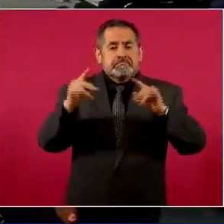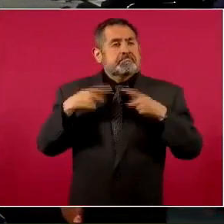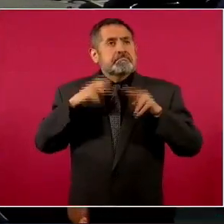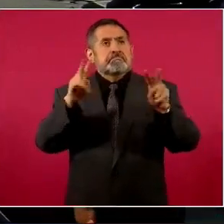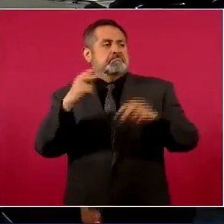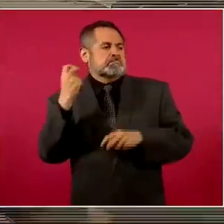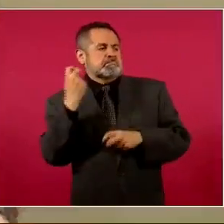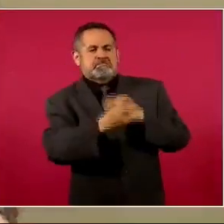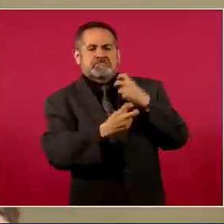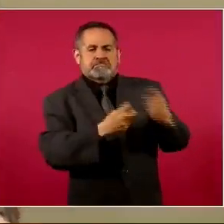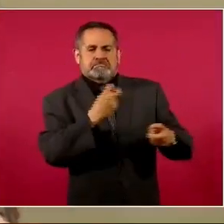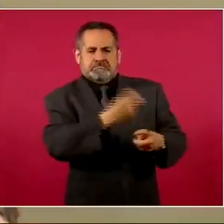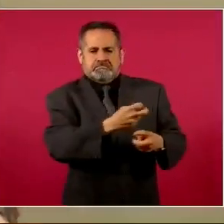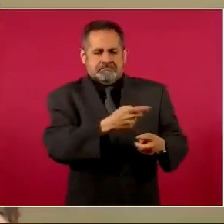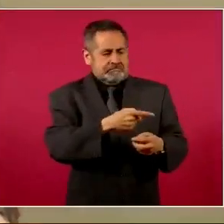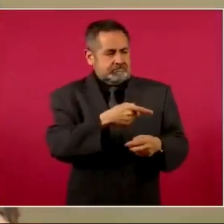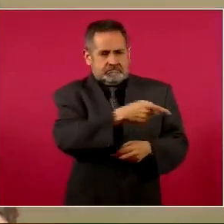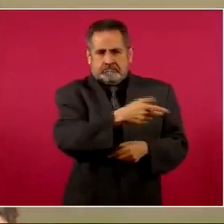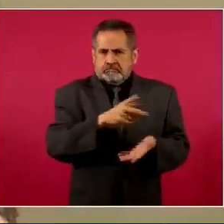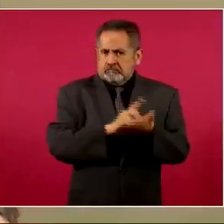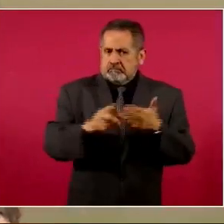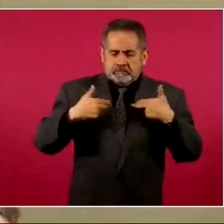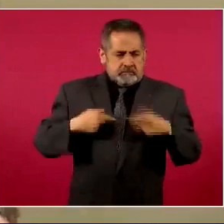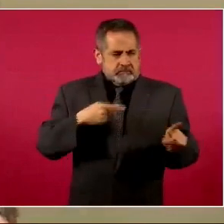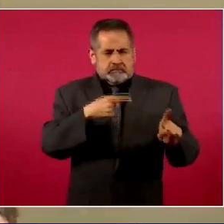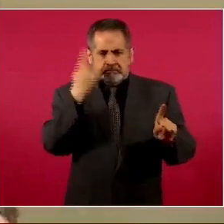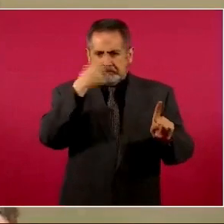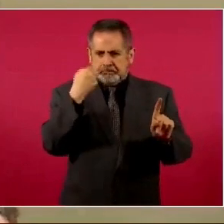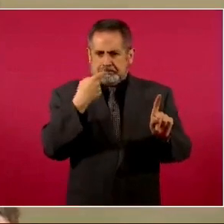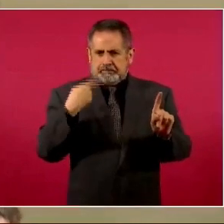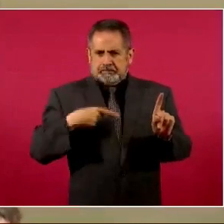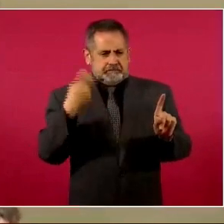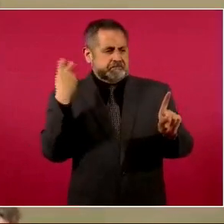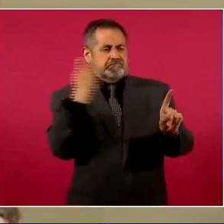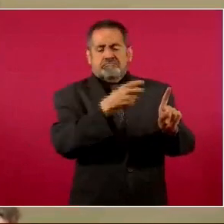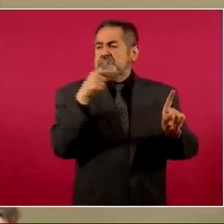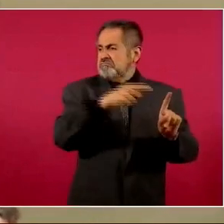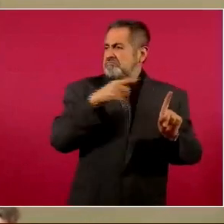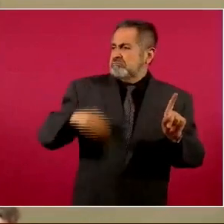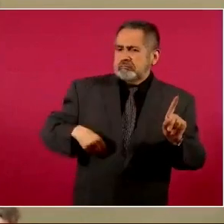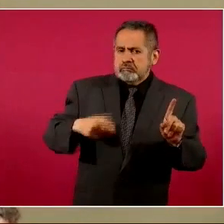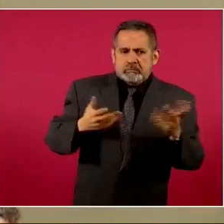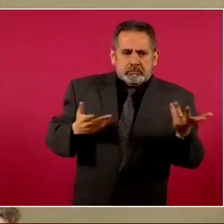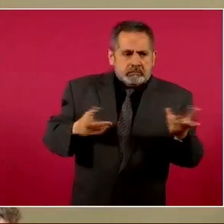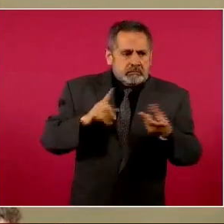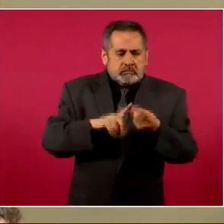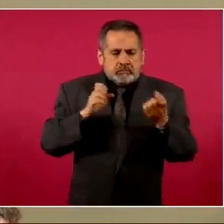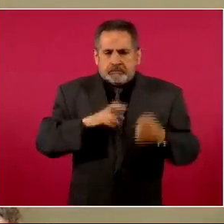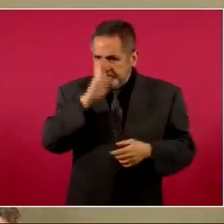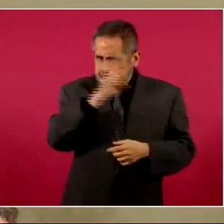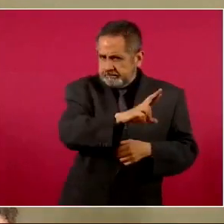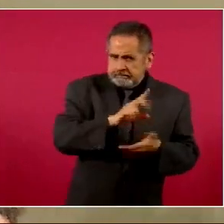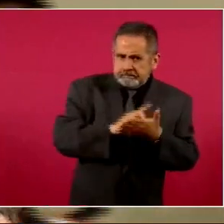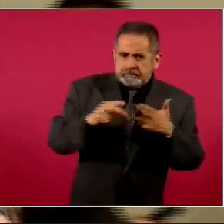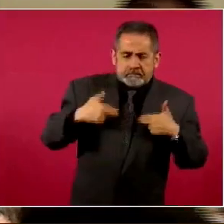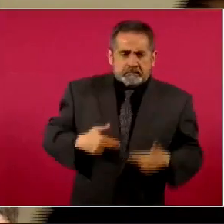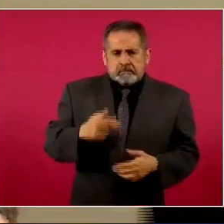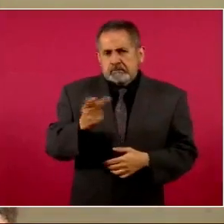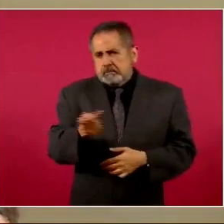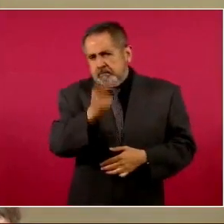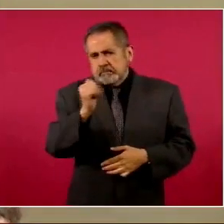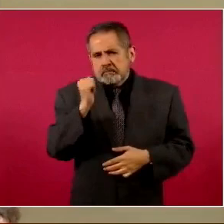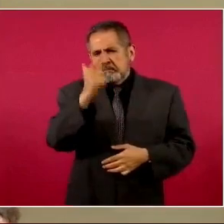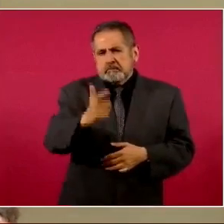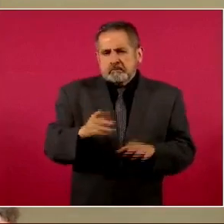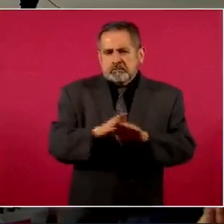violar los derechos humanos de las personas que ella señala, señor presidente. Preguntarle si se puede hacer algo